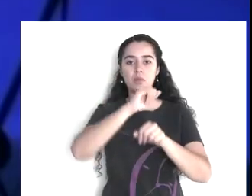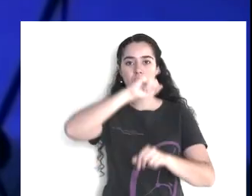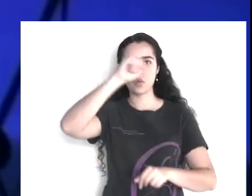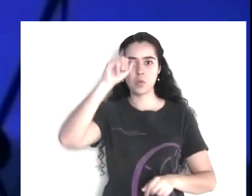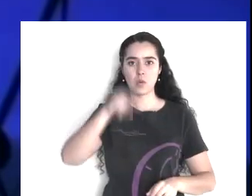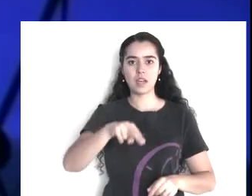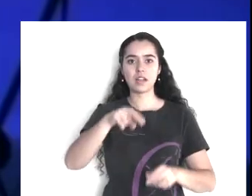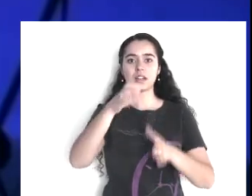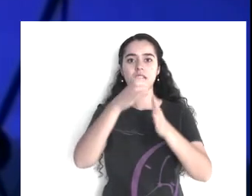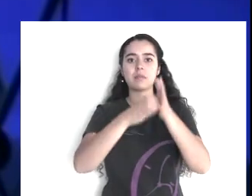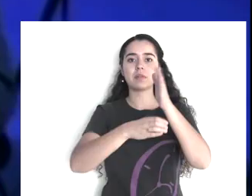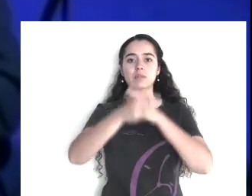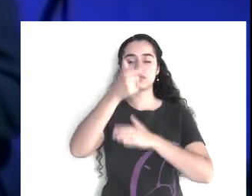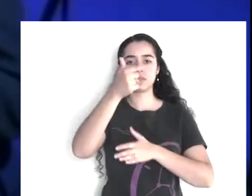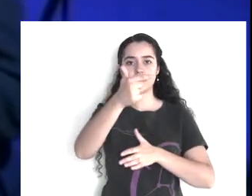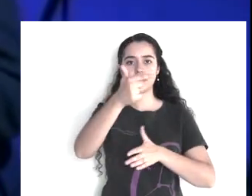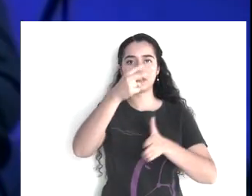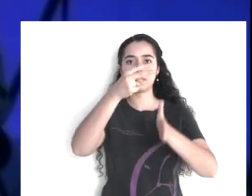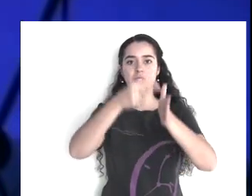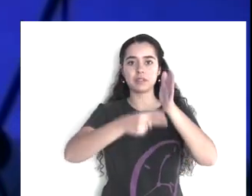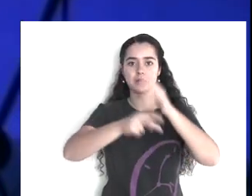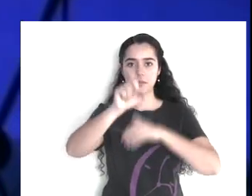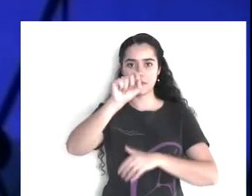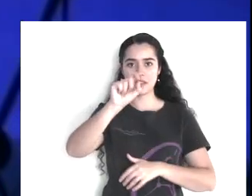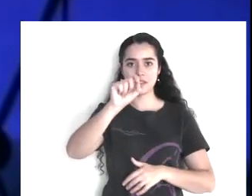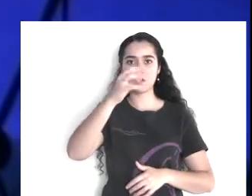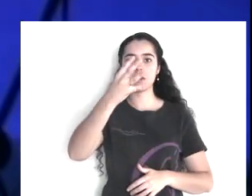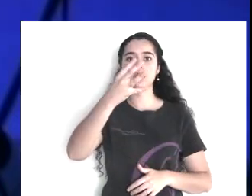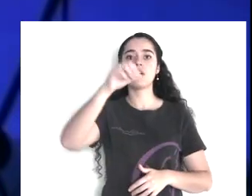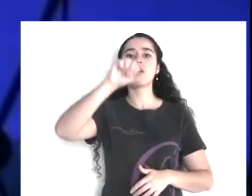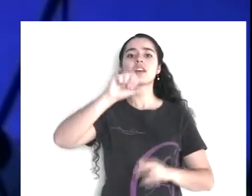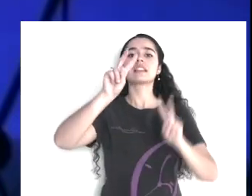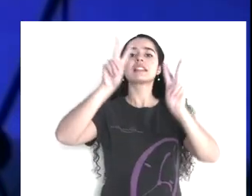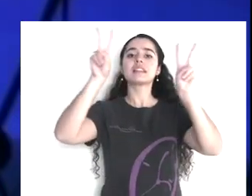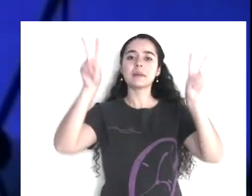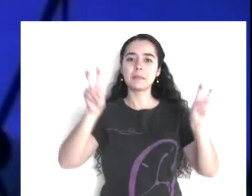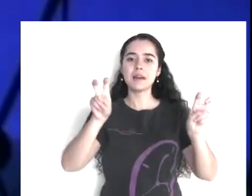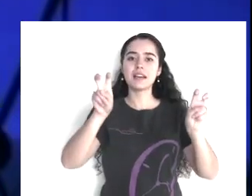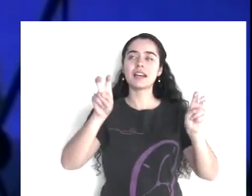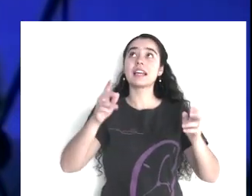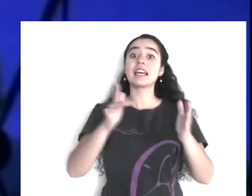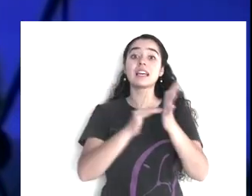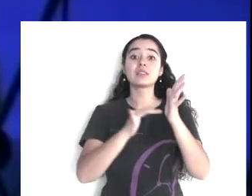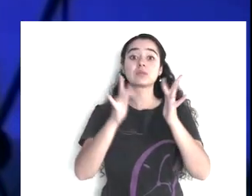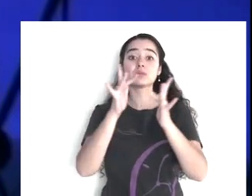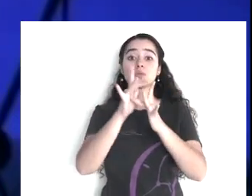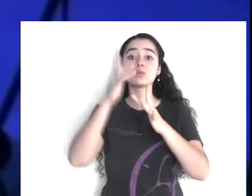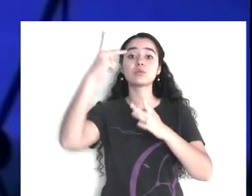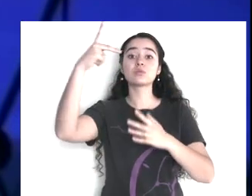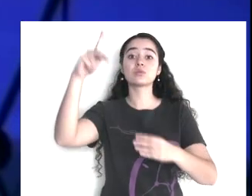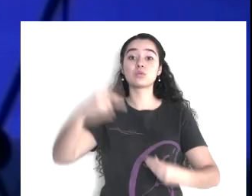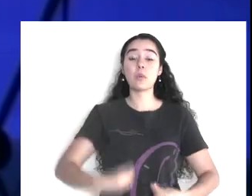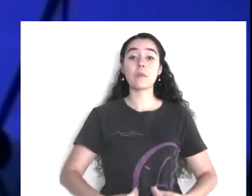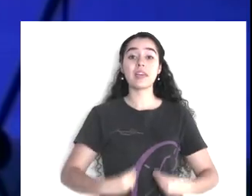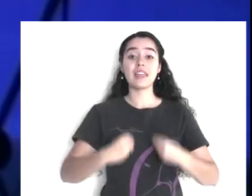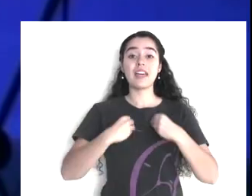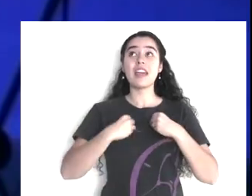Seguimos con nuestra serie sobre la vida de Jesús y los milagros de Jesús. Y en esta ocasión